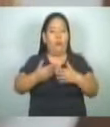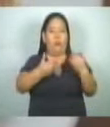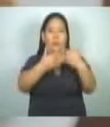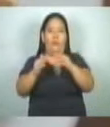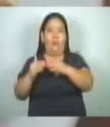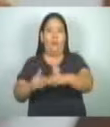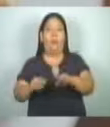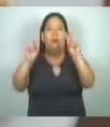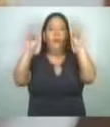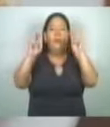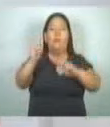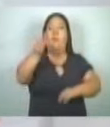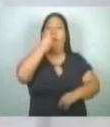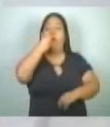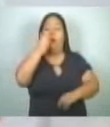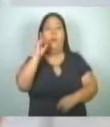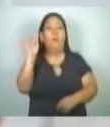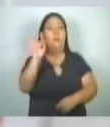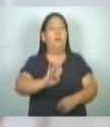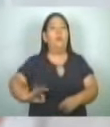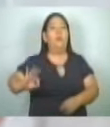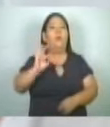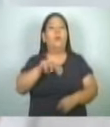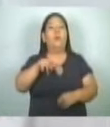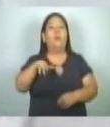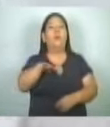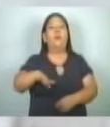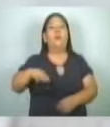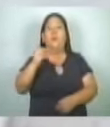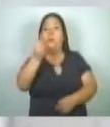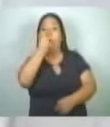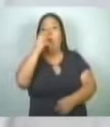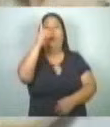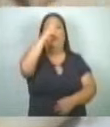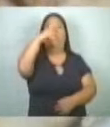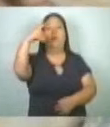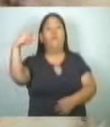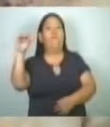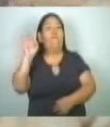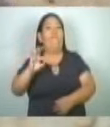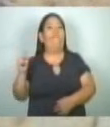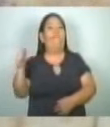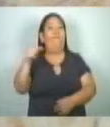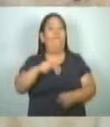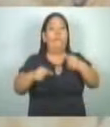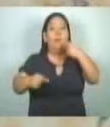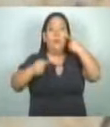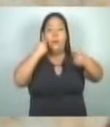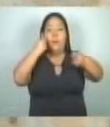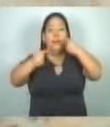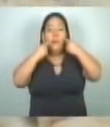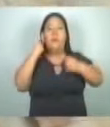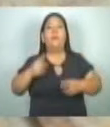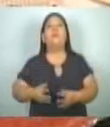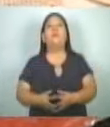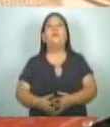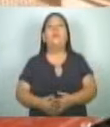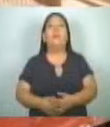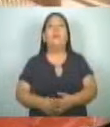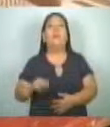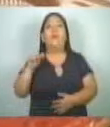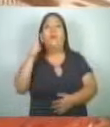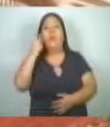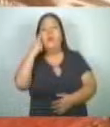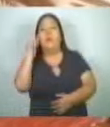ha convertido la oferta culinaria de Royal de Cameron en un referente en el turismo gastronómico. Con puntos de